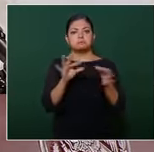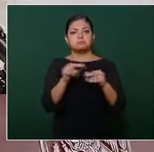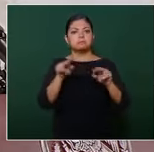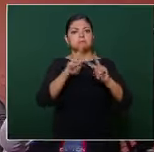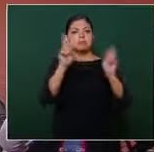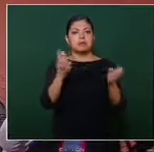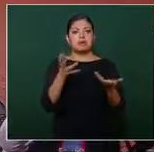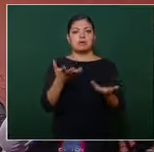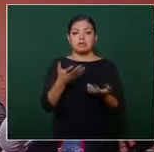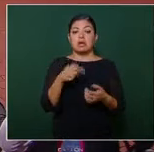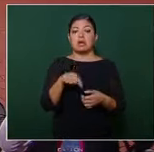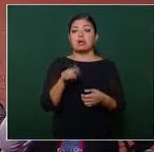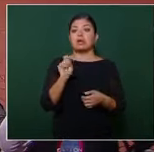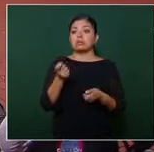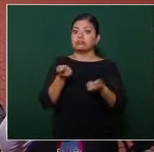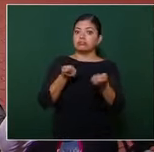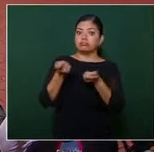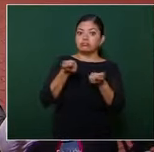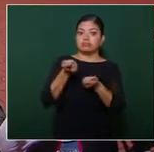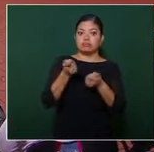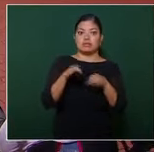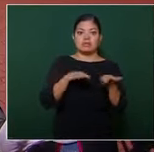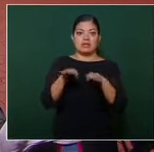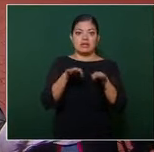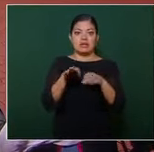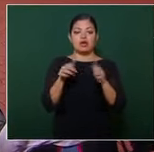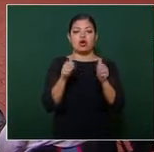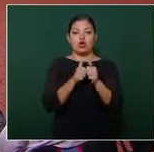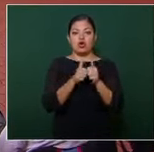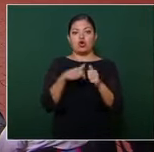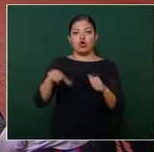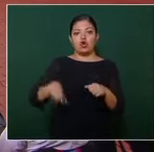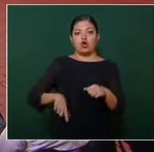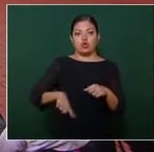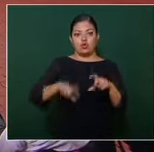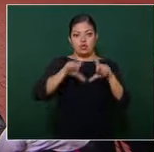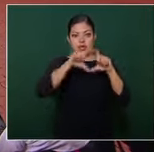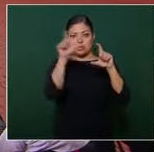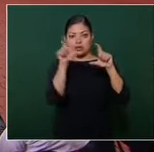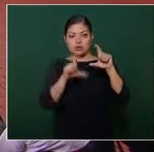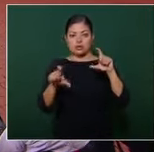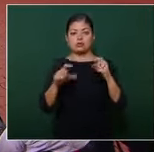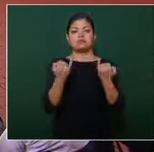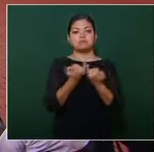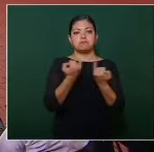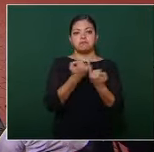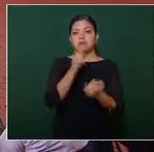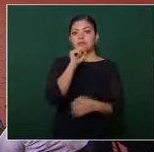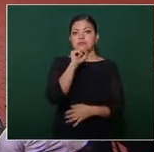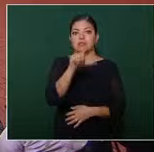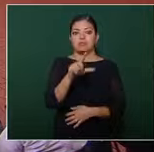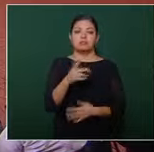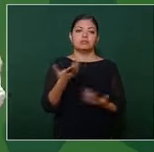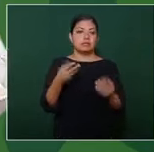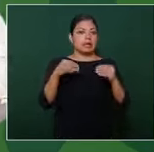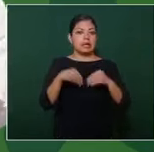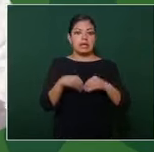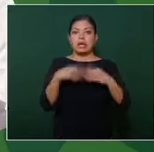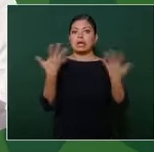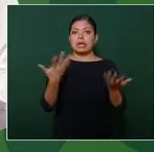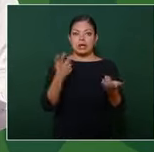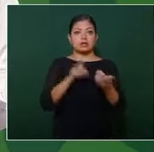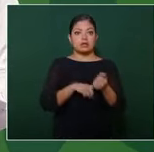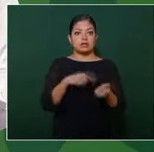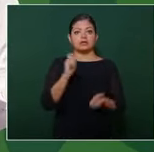ruta de trabajo coordinada con el gobierno de la República y el gobierno de Jalisco. Por supuesto, le